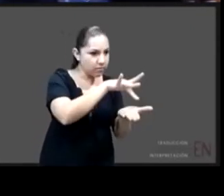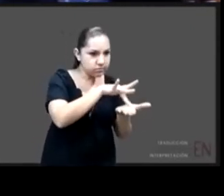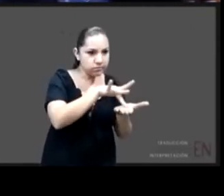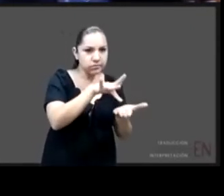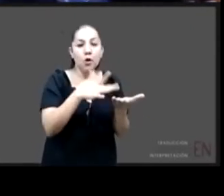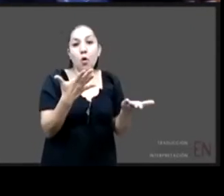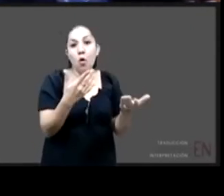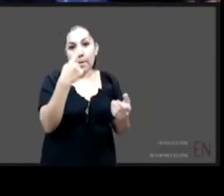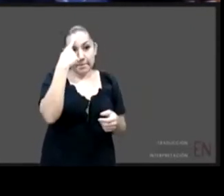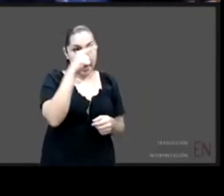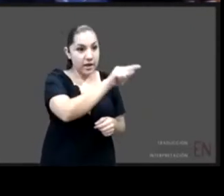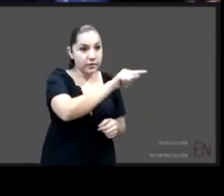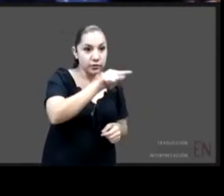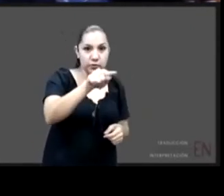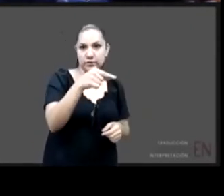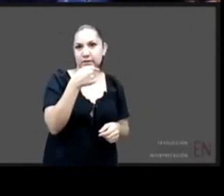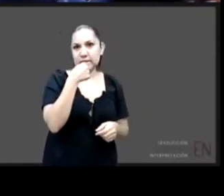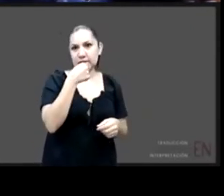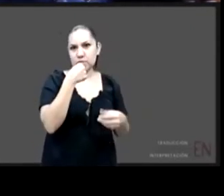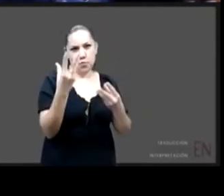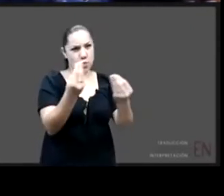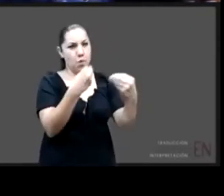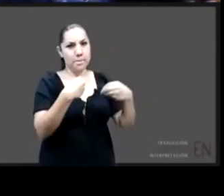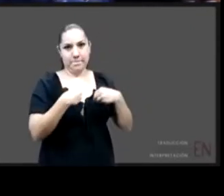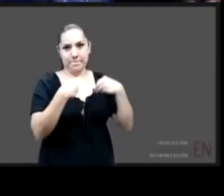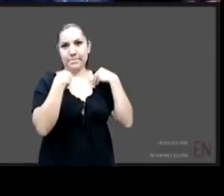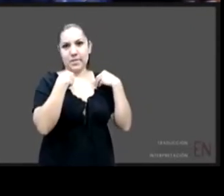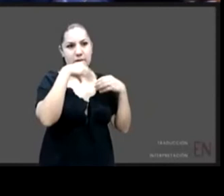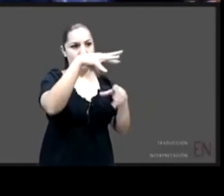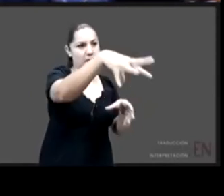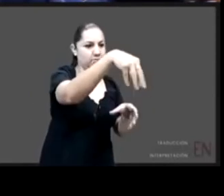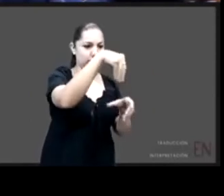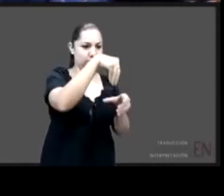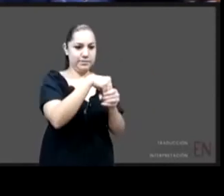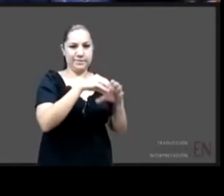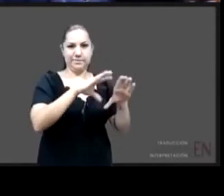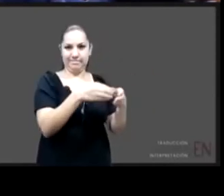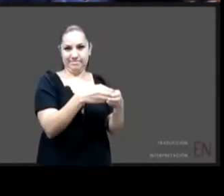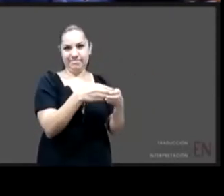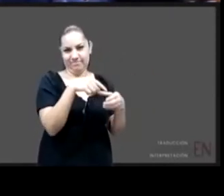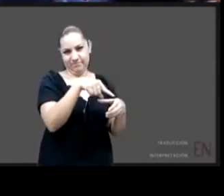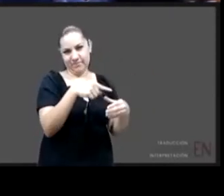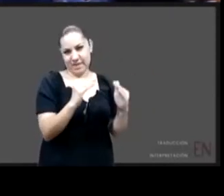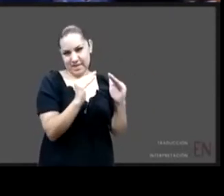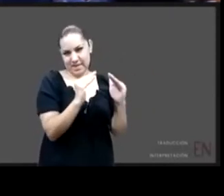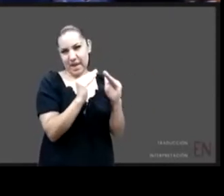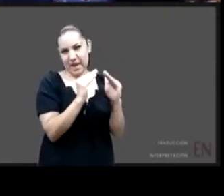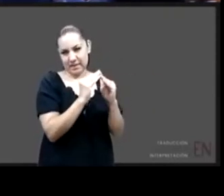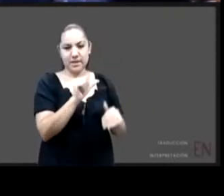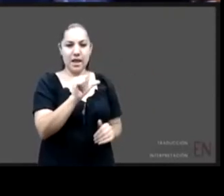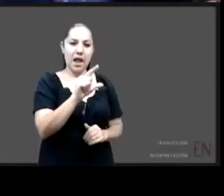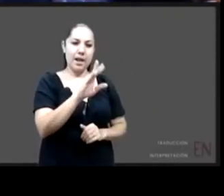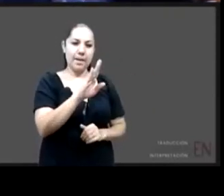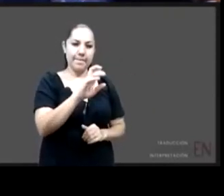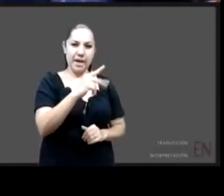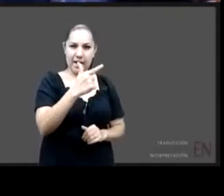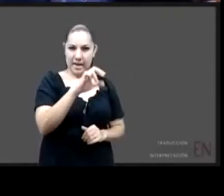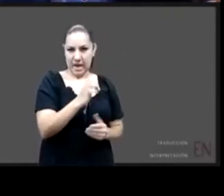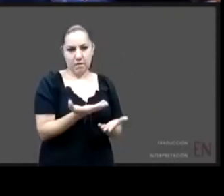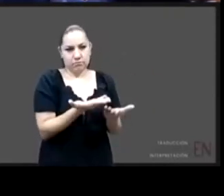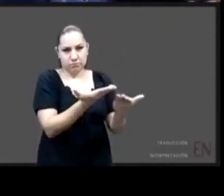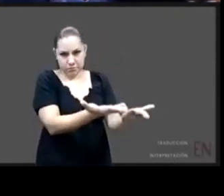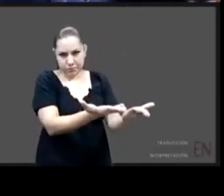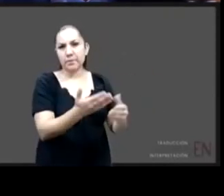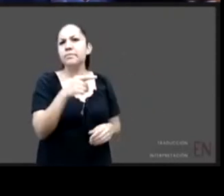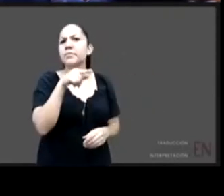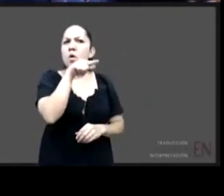habitan miles de niños y niñas en nuestro país y también tiene una perspectiva